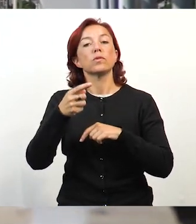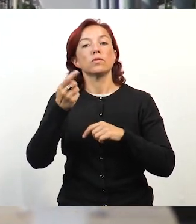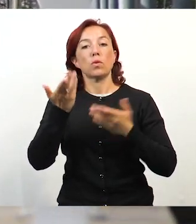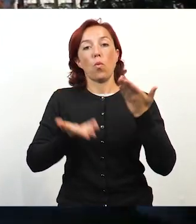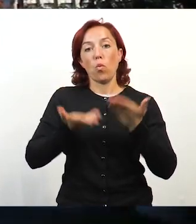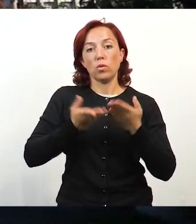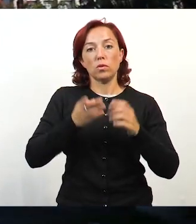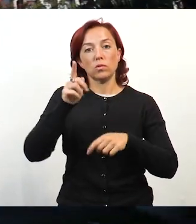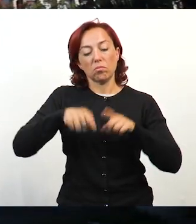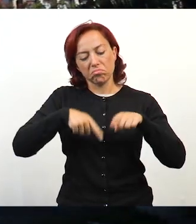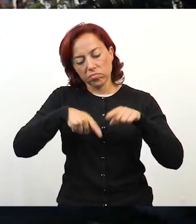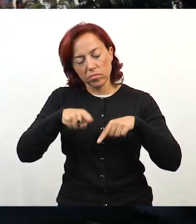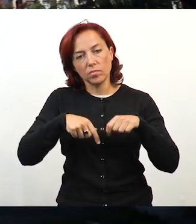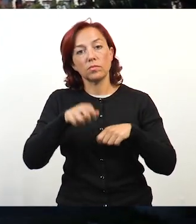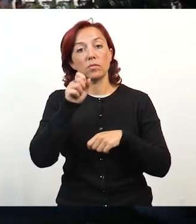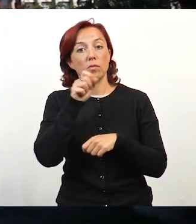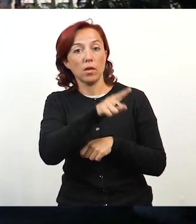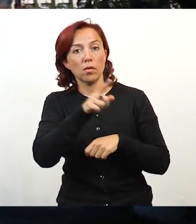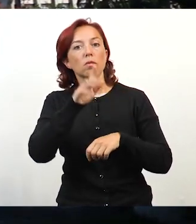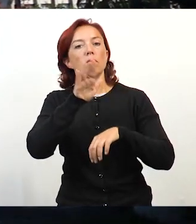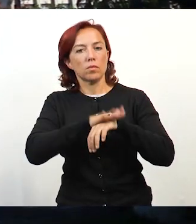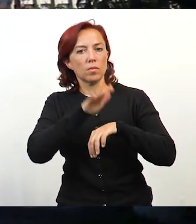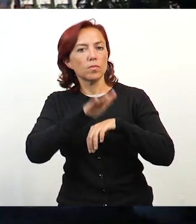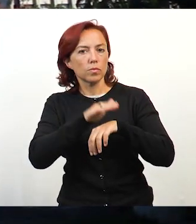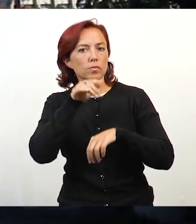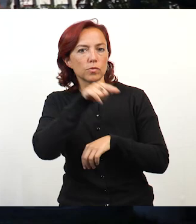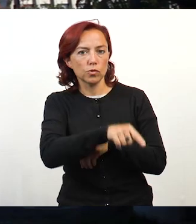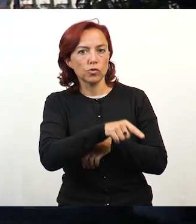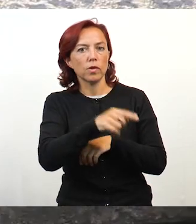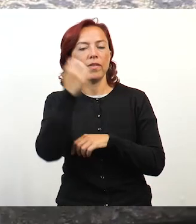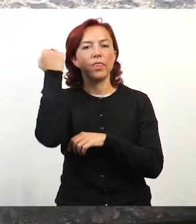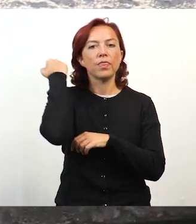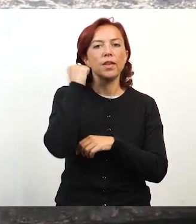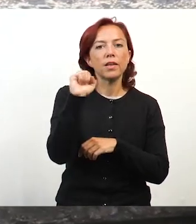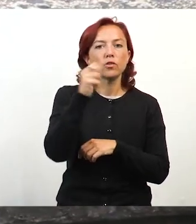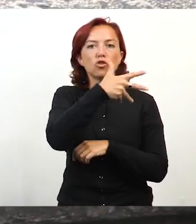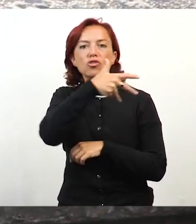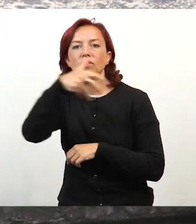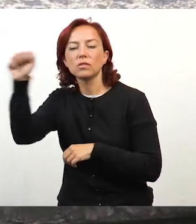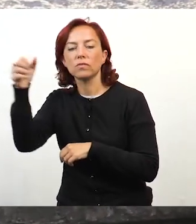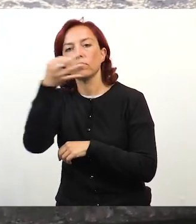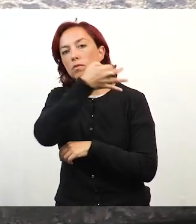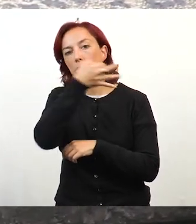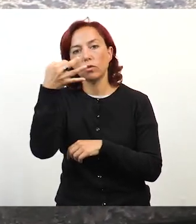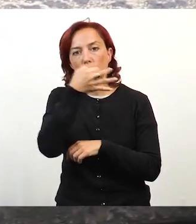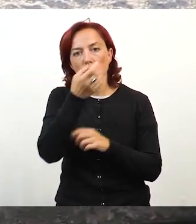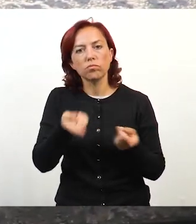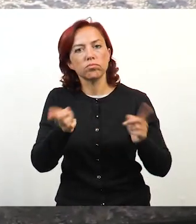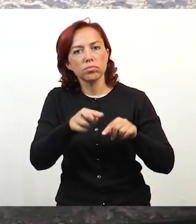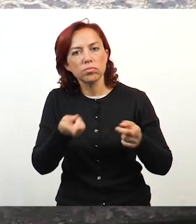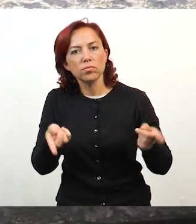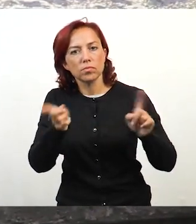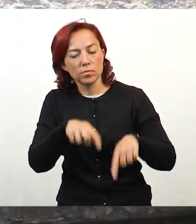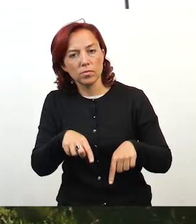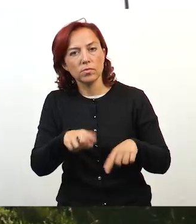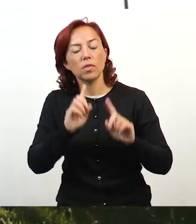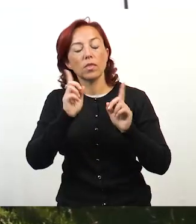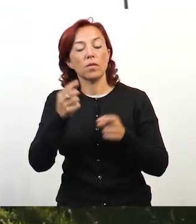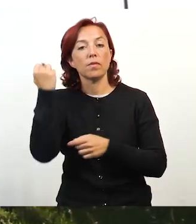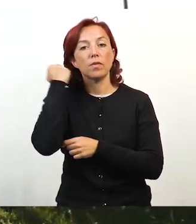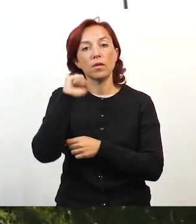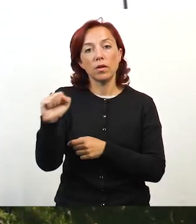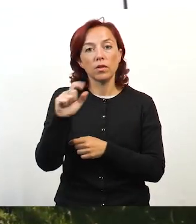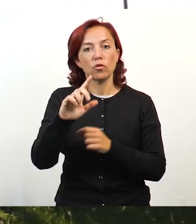se dispuso la condena de ADMM como autora penalmente responsable de un delito de transporte de estupefacientes en reiteración